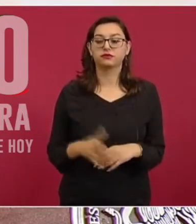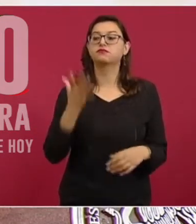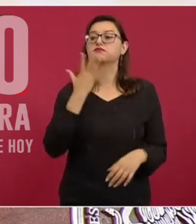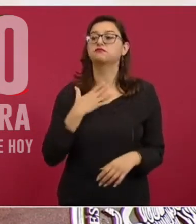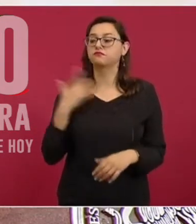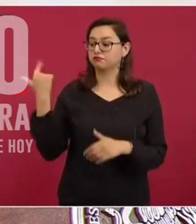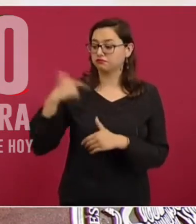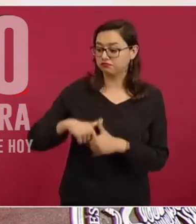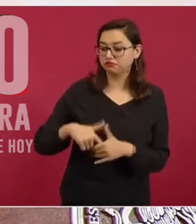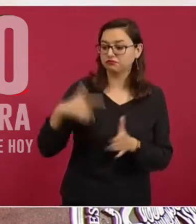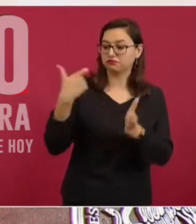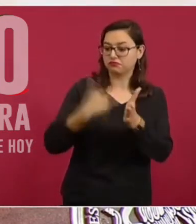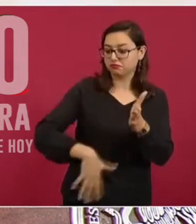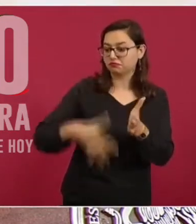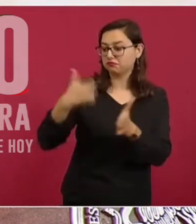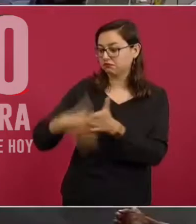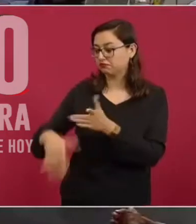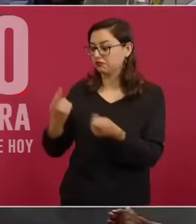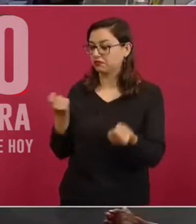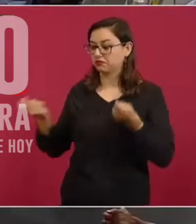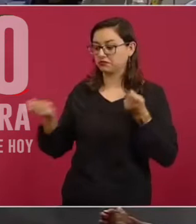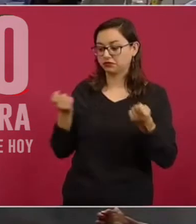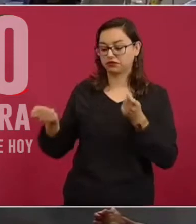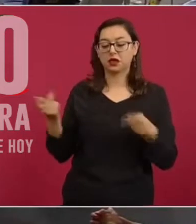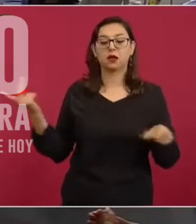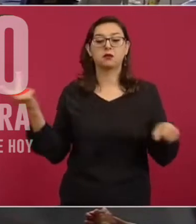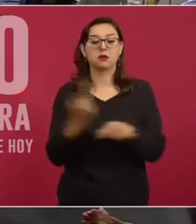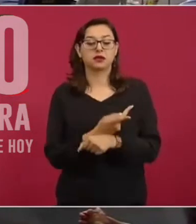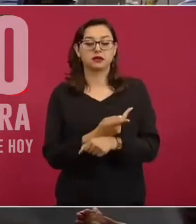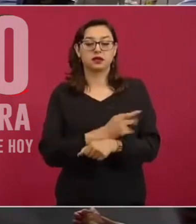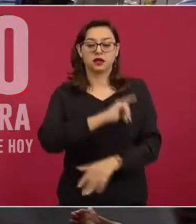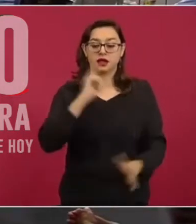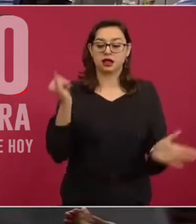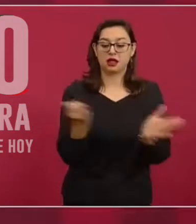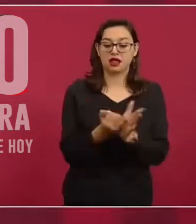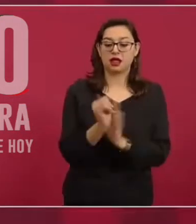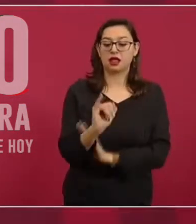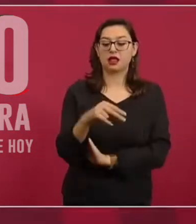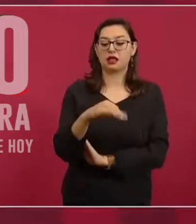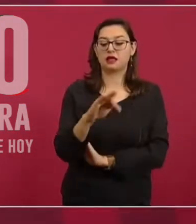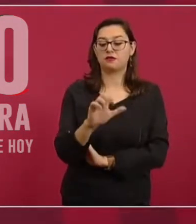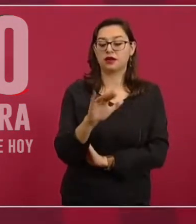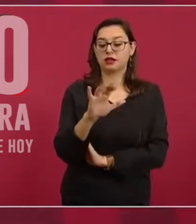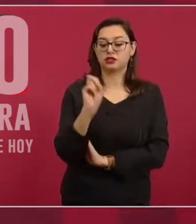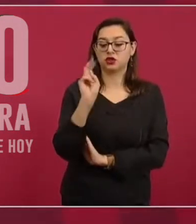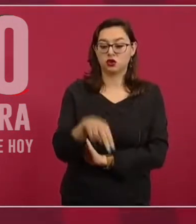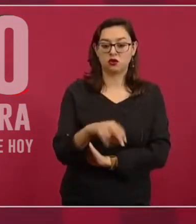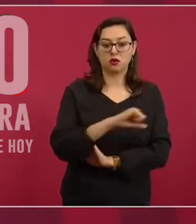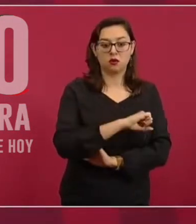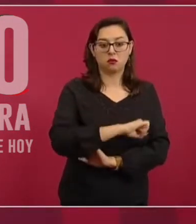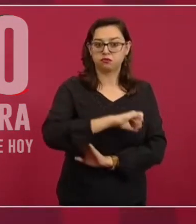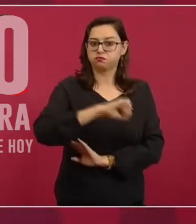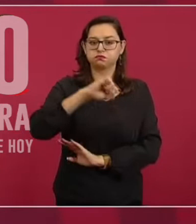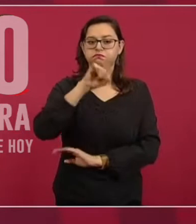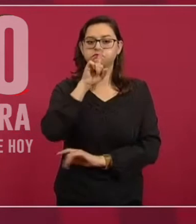gasolinas y del diésel, controlamos inflación. La inflación tiene tres componentes, son